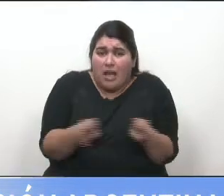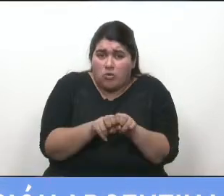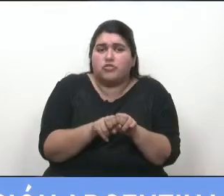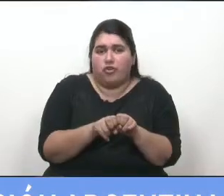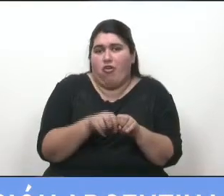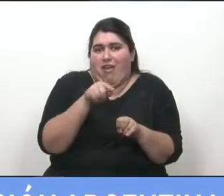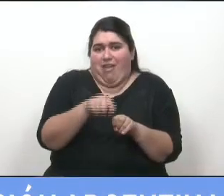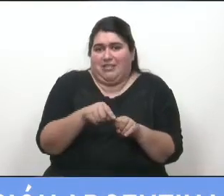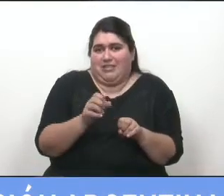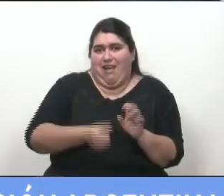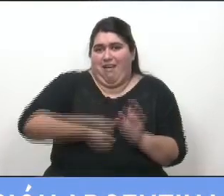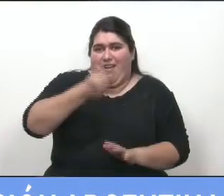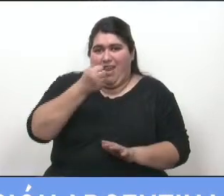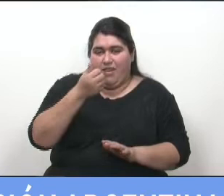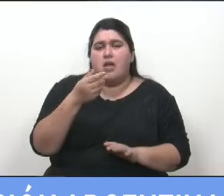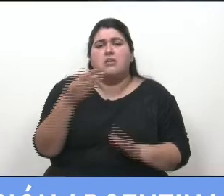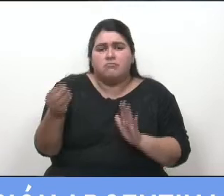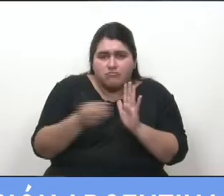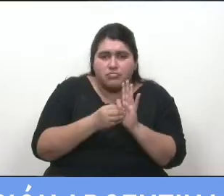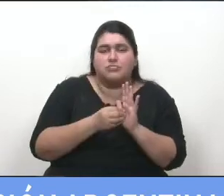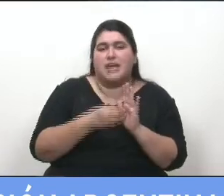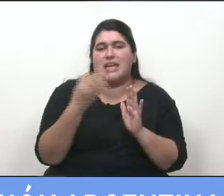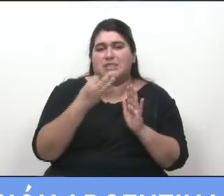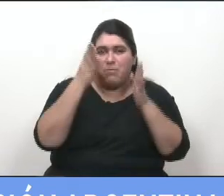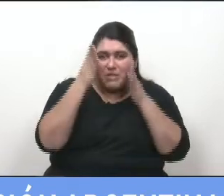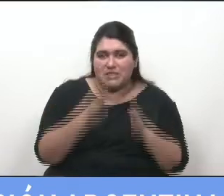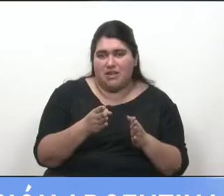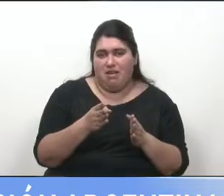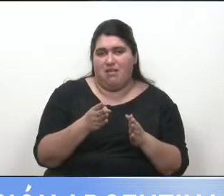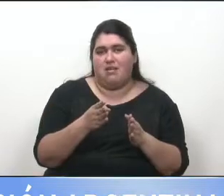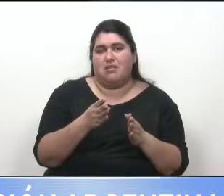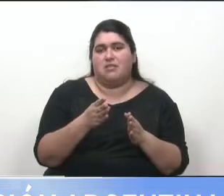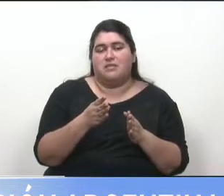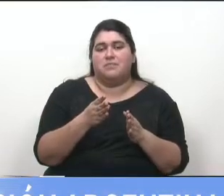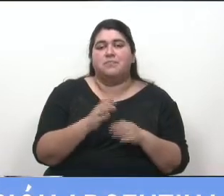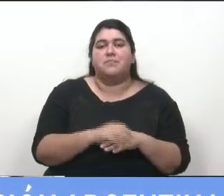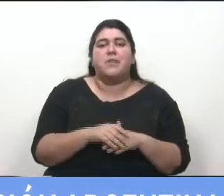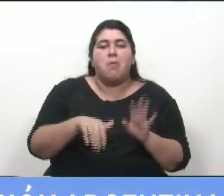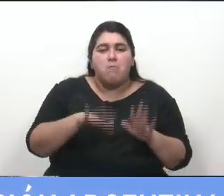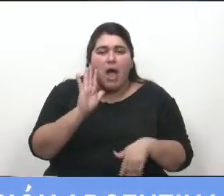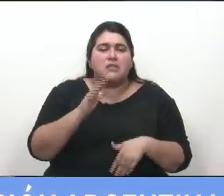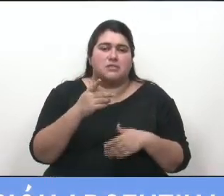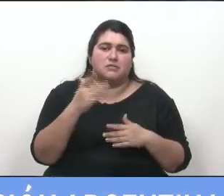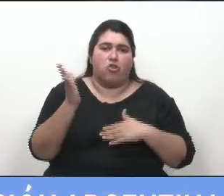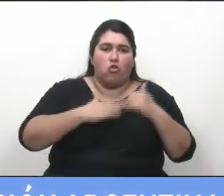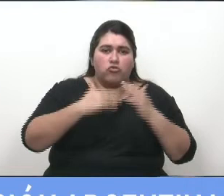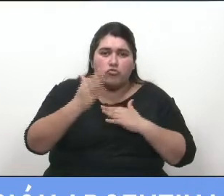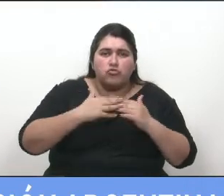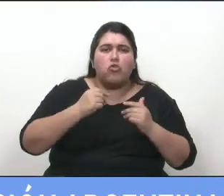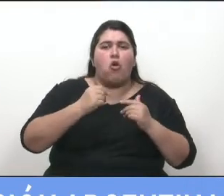incorporándolos de manera exclusiva a un circuito virtuoso de la economía